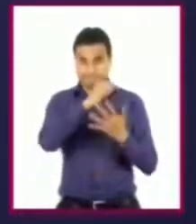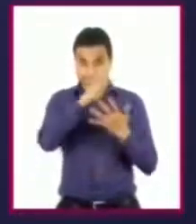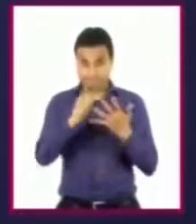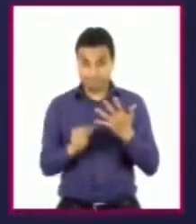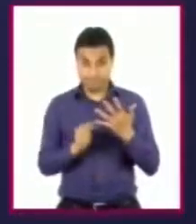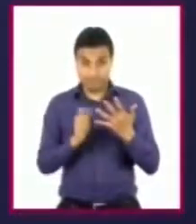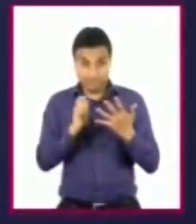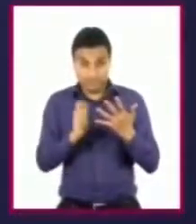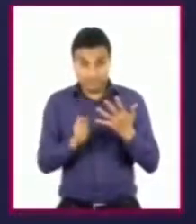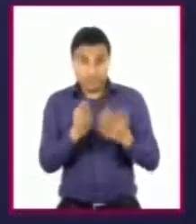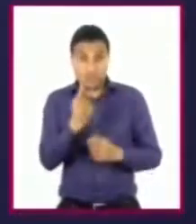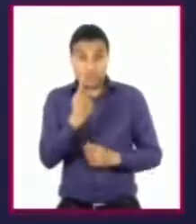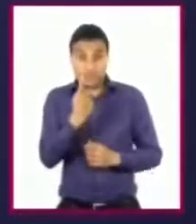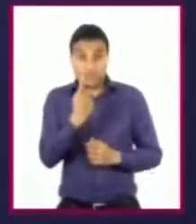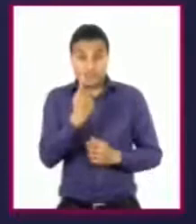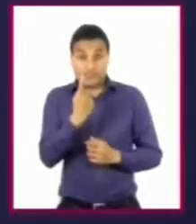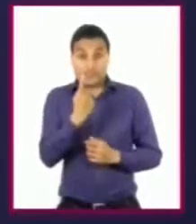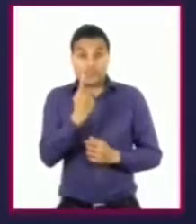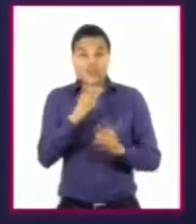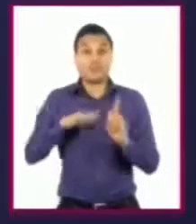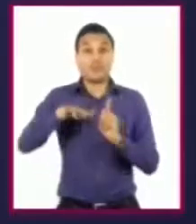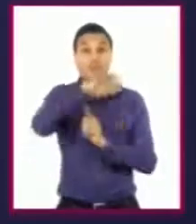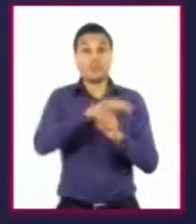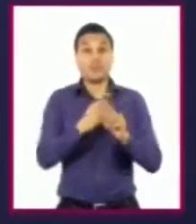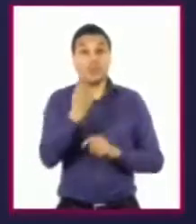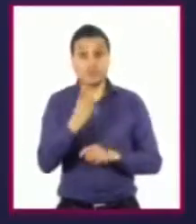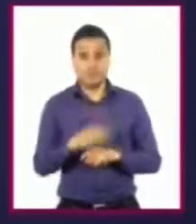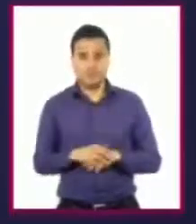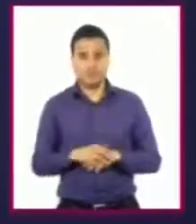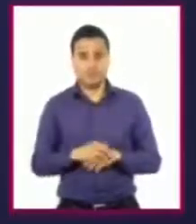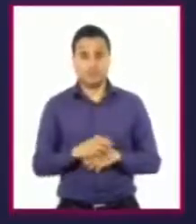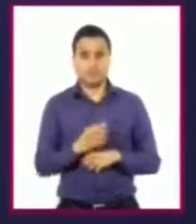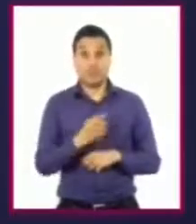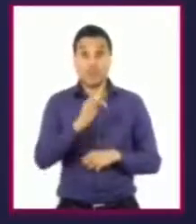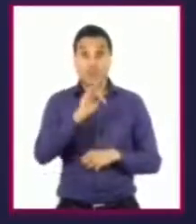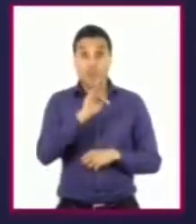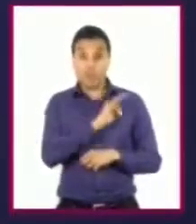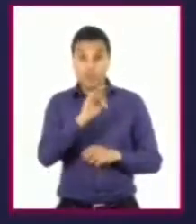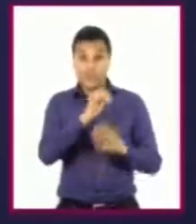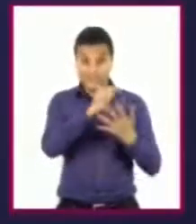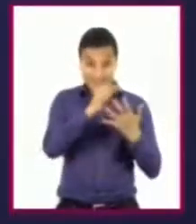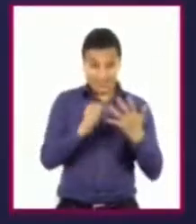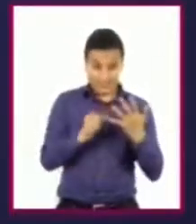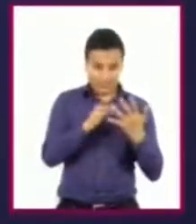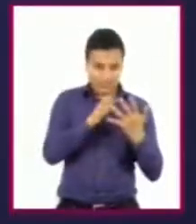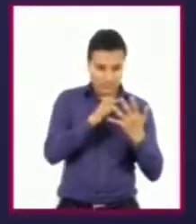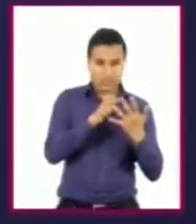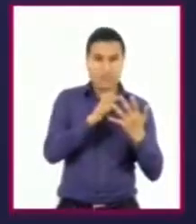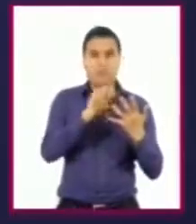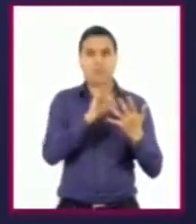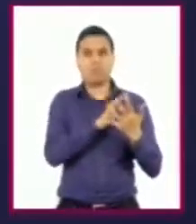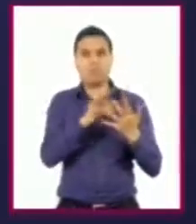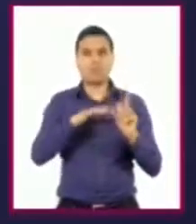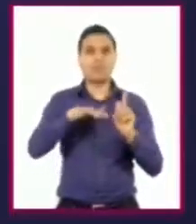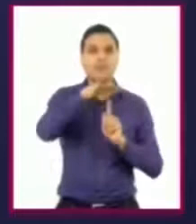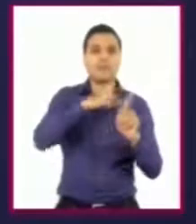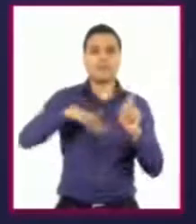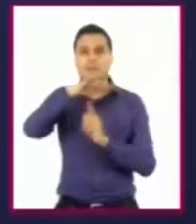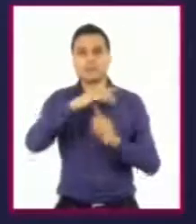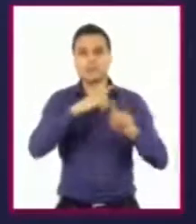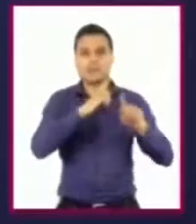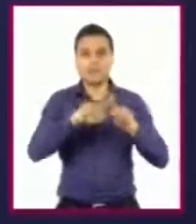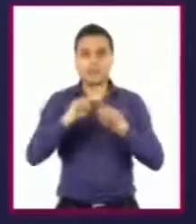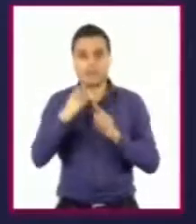para un solo ámbito, sino que una misma capacidad puede emplearse en diferentes ámbitos. Por ejemplo,